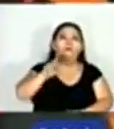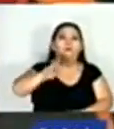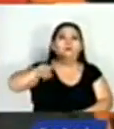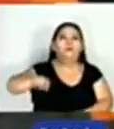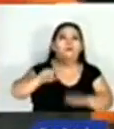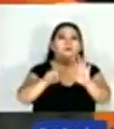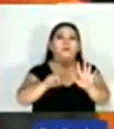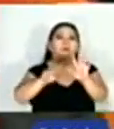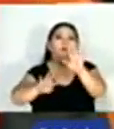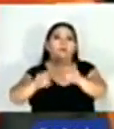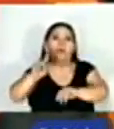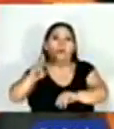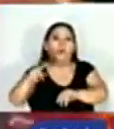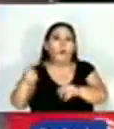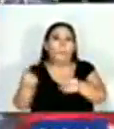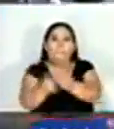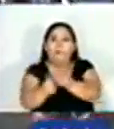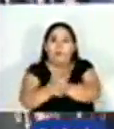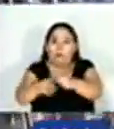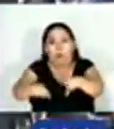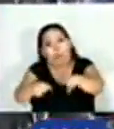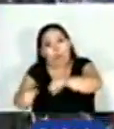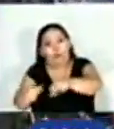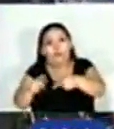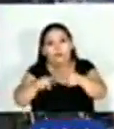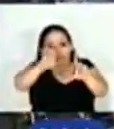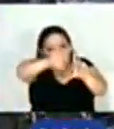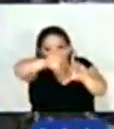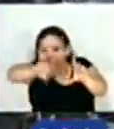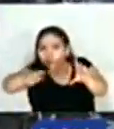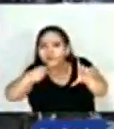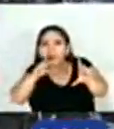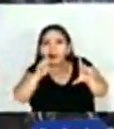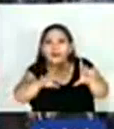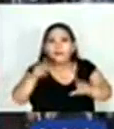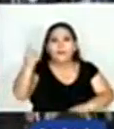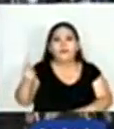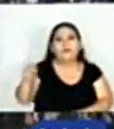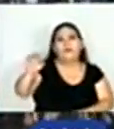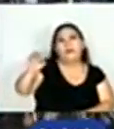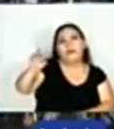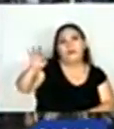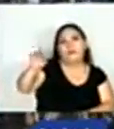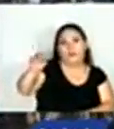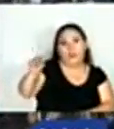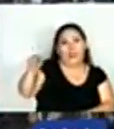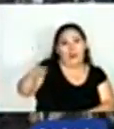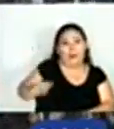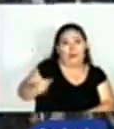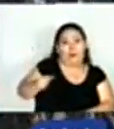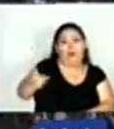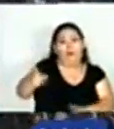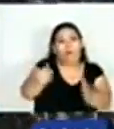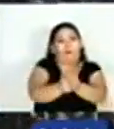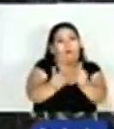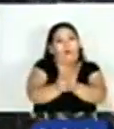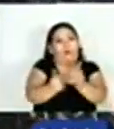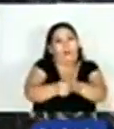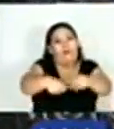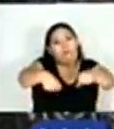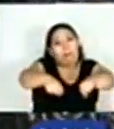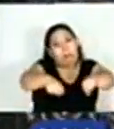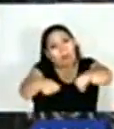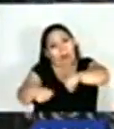.641 tuvieron lesiones. En esa estadística se encuentra Efraín Castillo, quien a inicios de este año estuvo involucrado en un